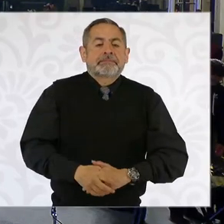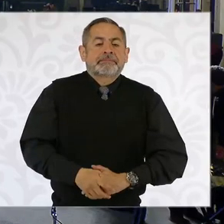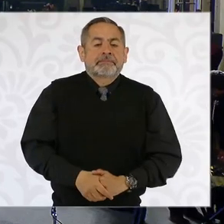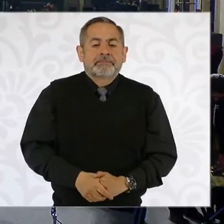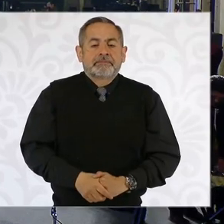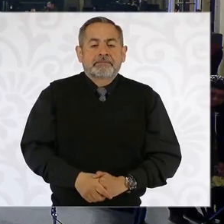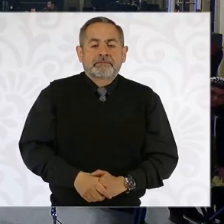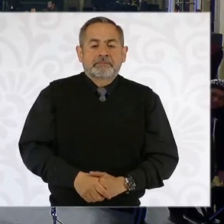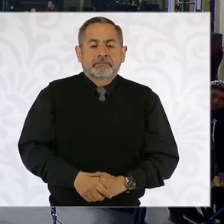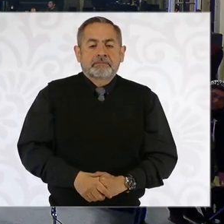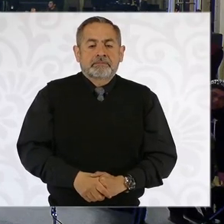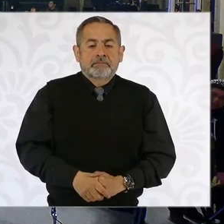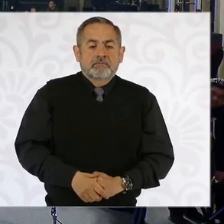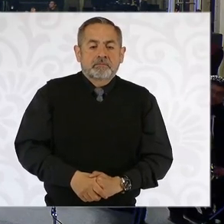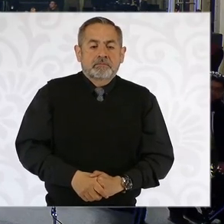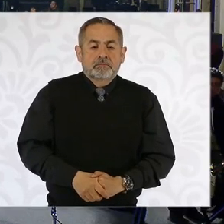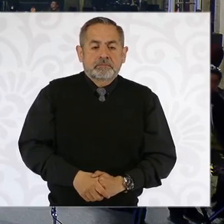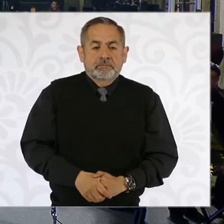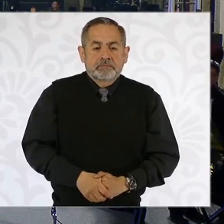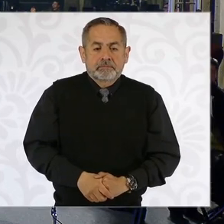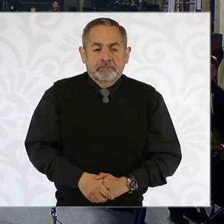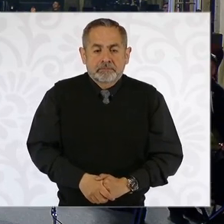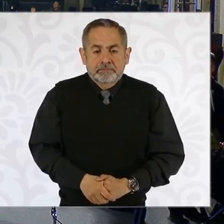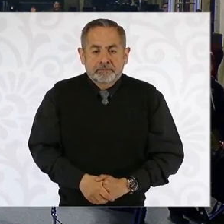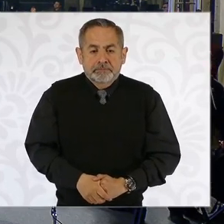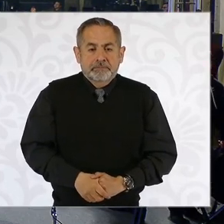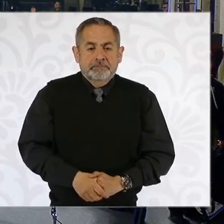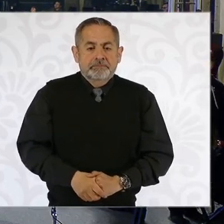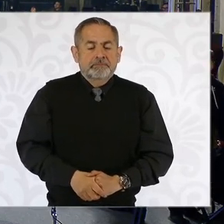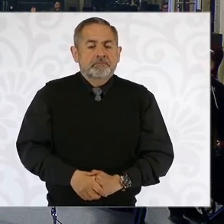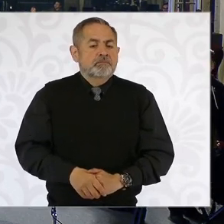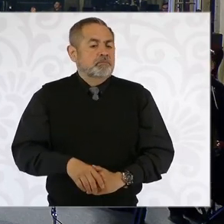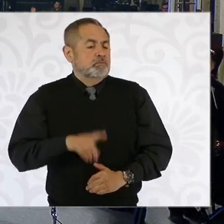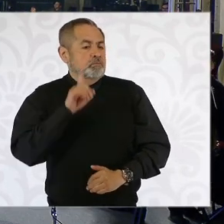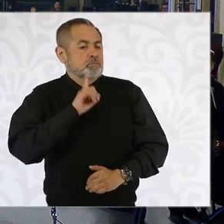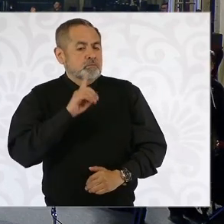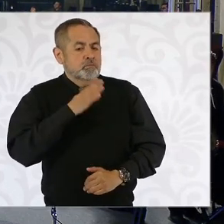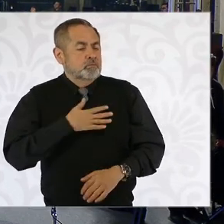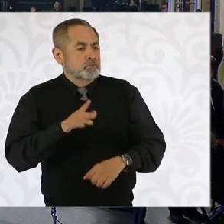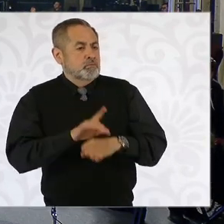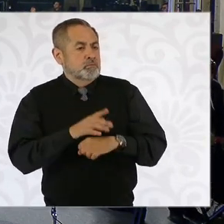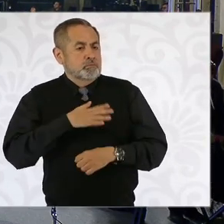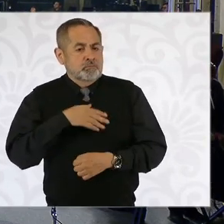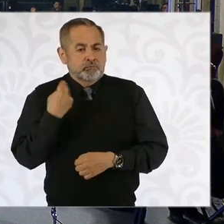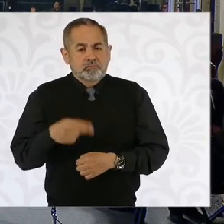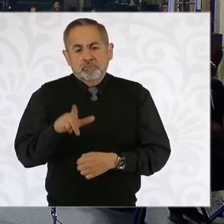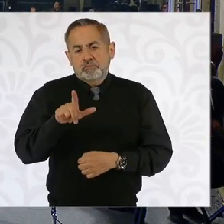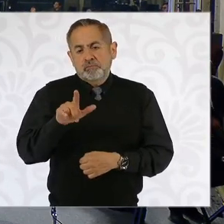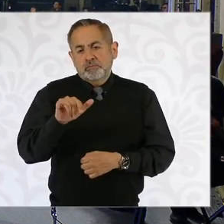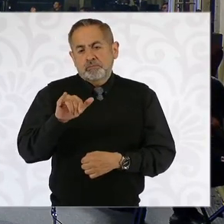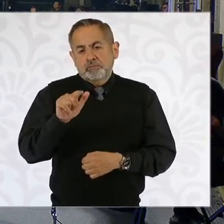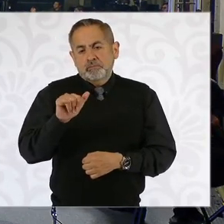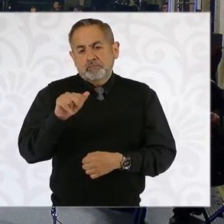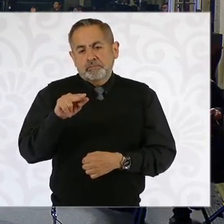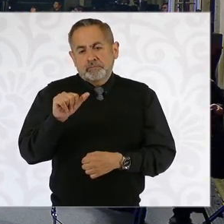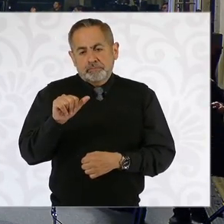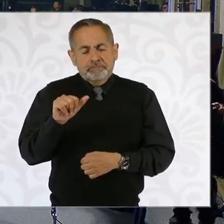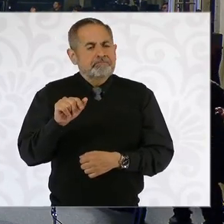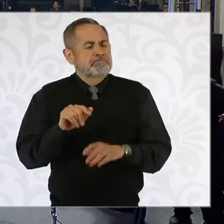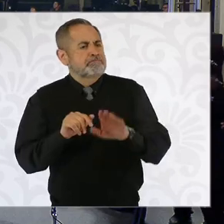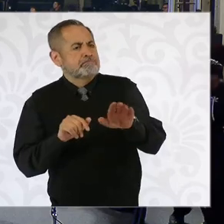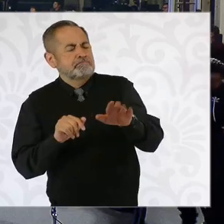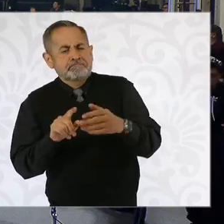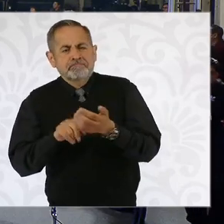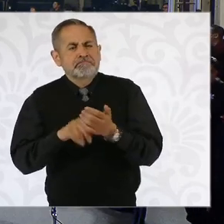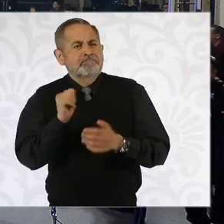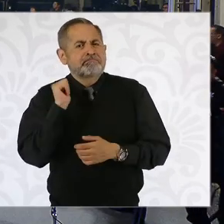Presidenta, para tener una precisión, si alguien que tiene discapacidad